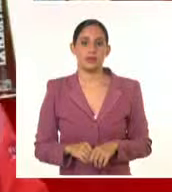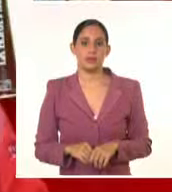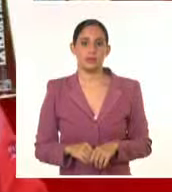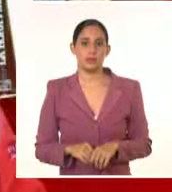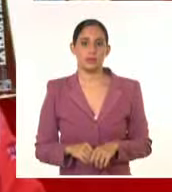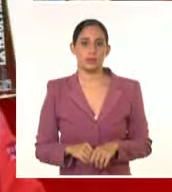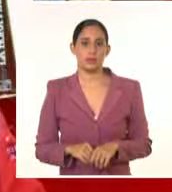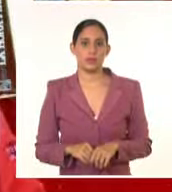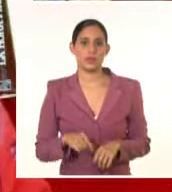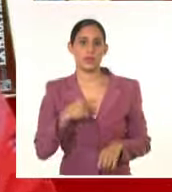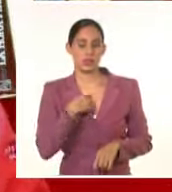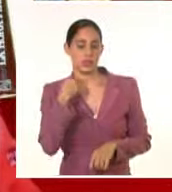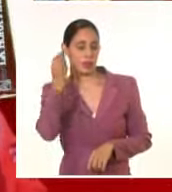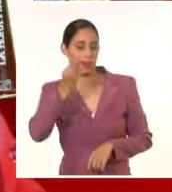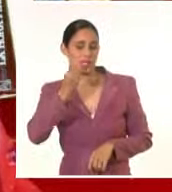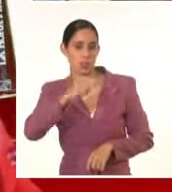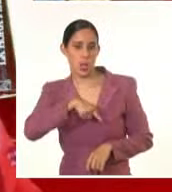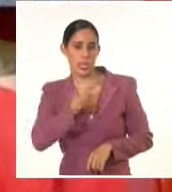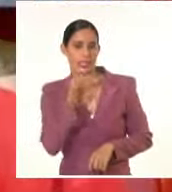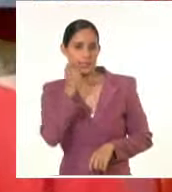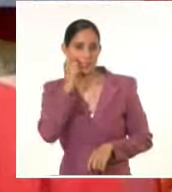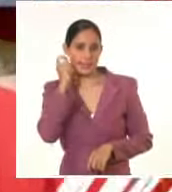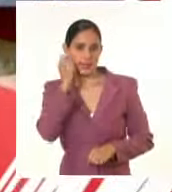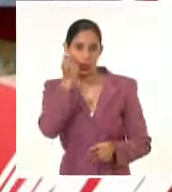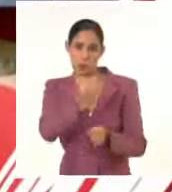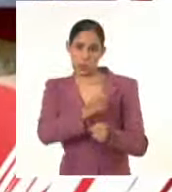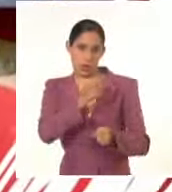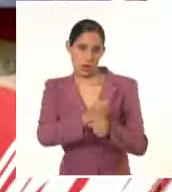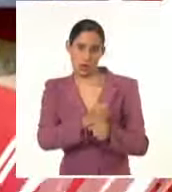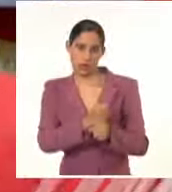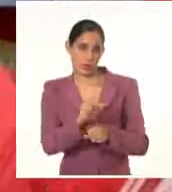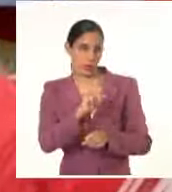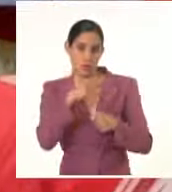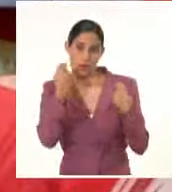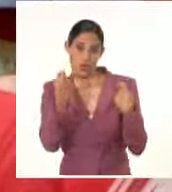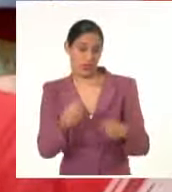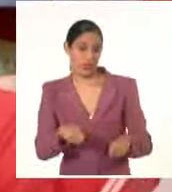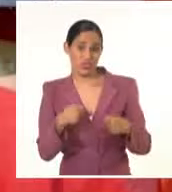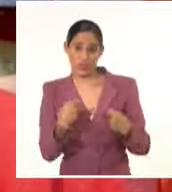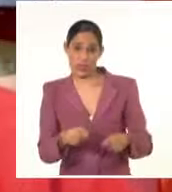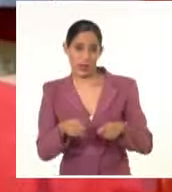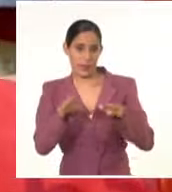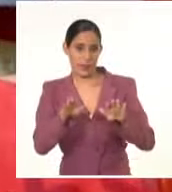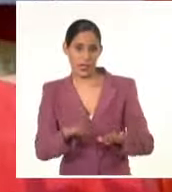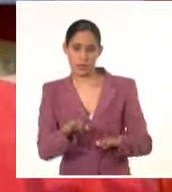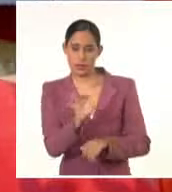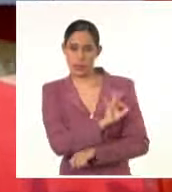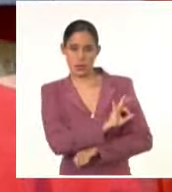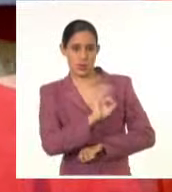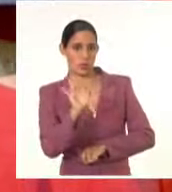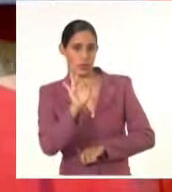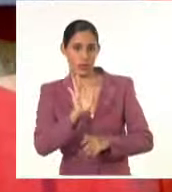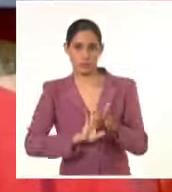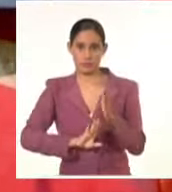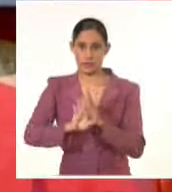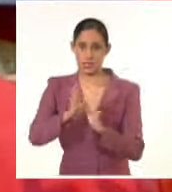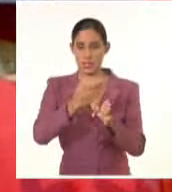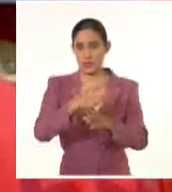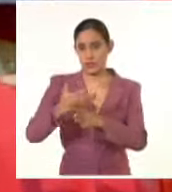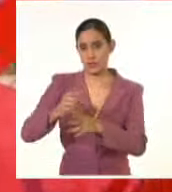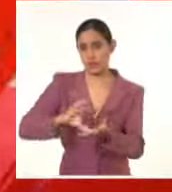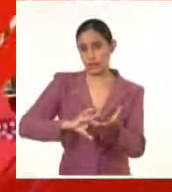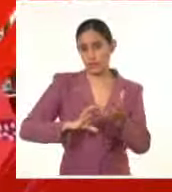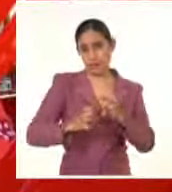Yo creo que el artista es un trabajador y que no debe detenerse ante determinados cánones o